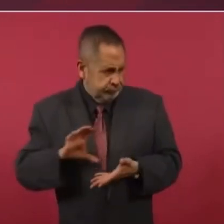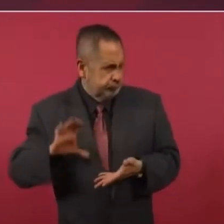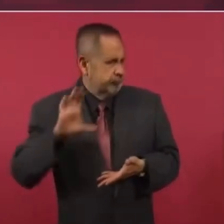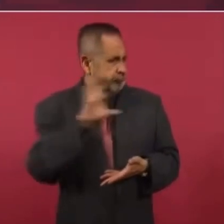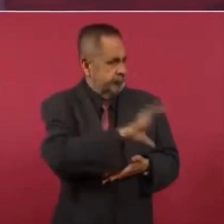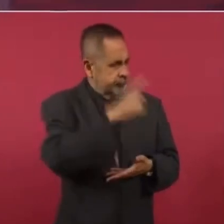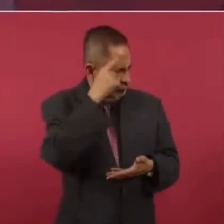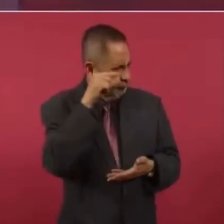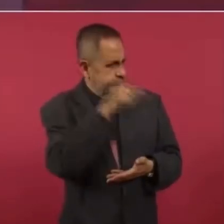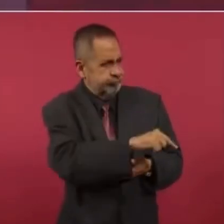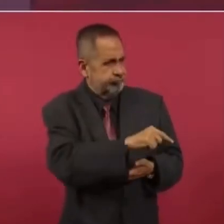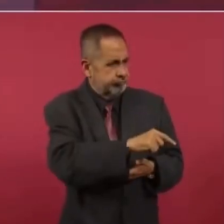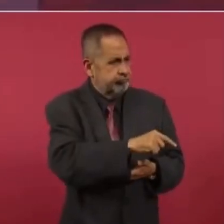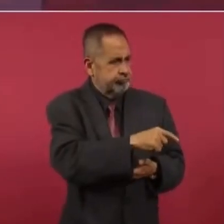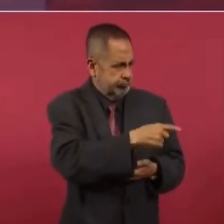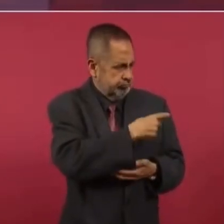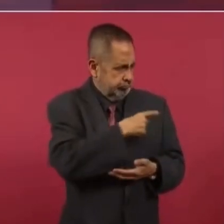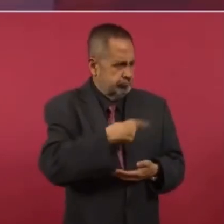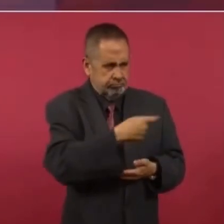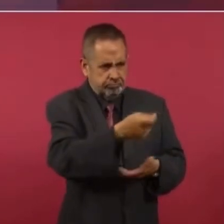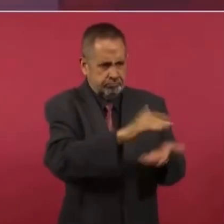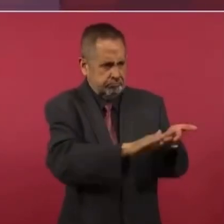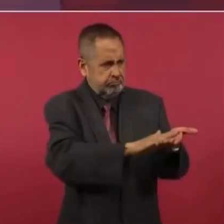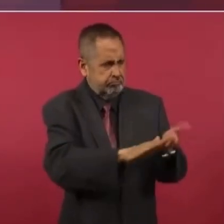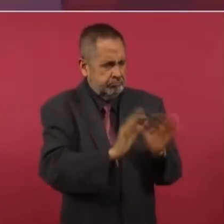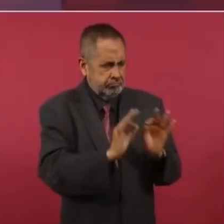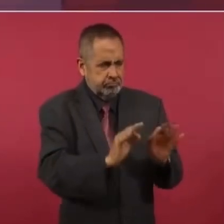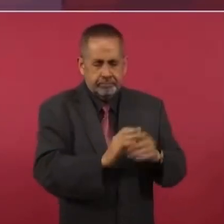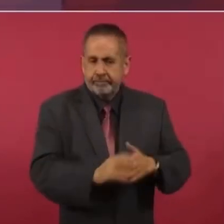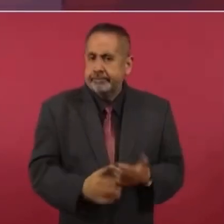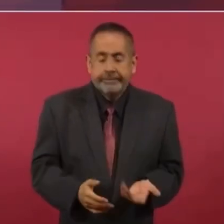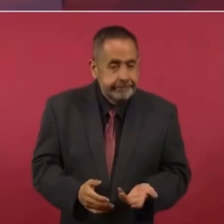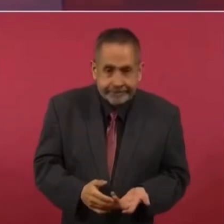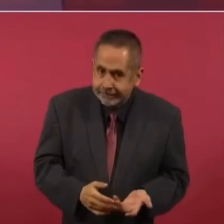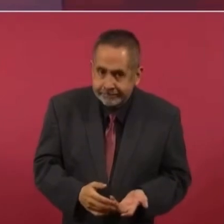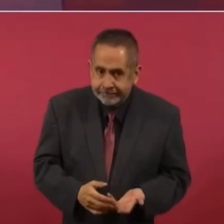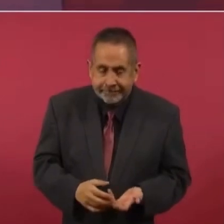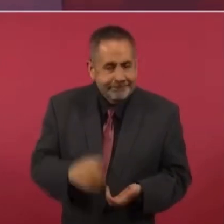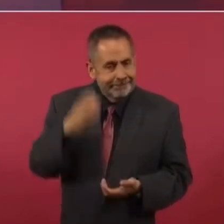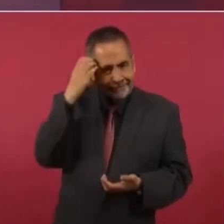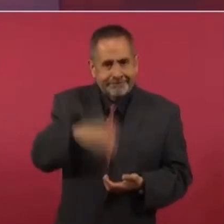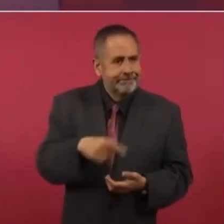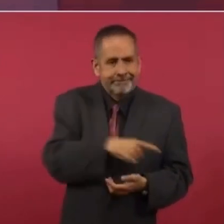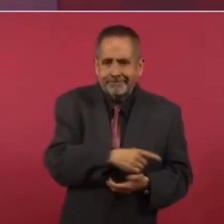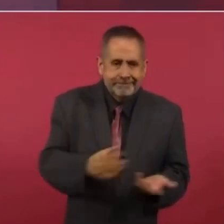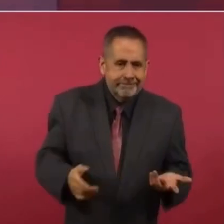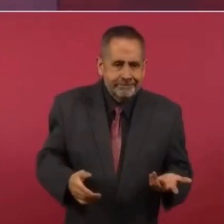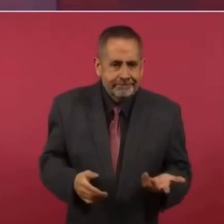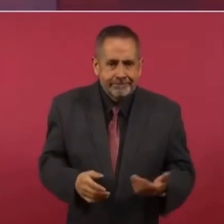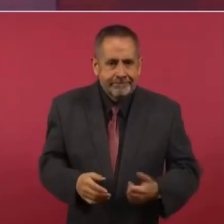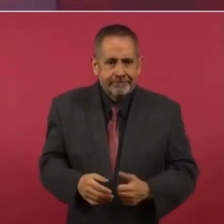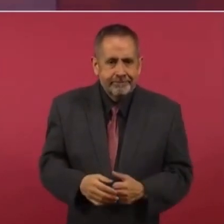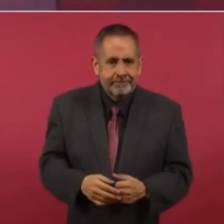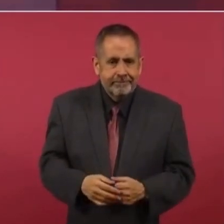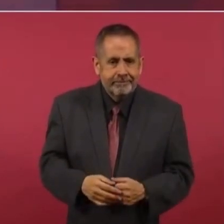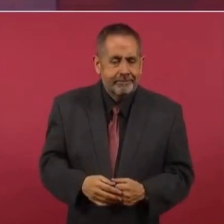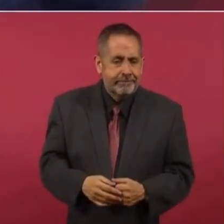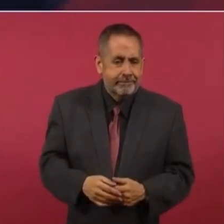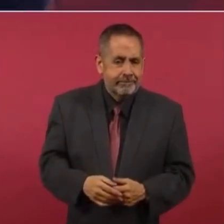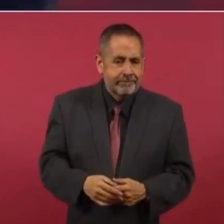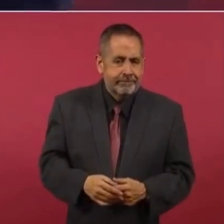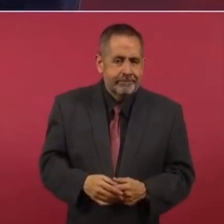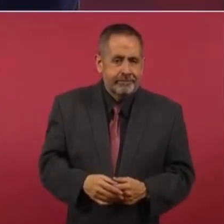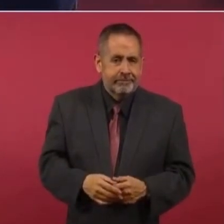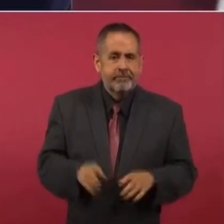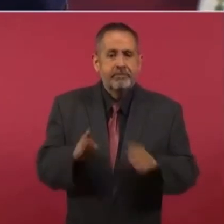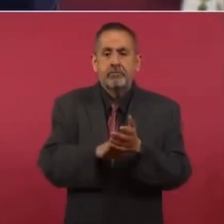con la canallada de sostener que si